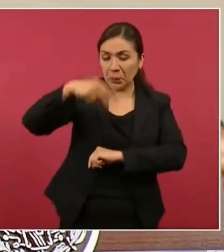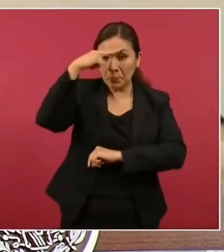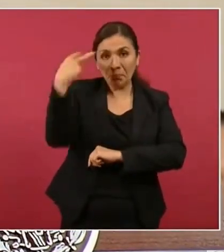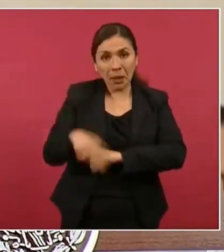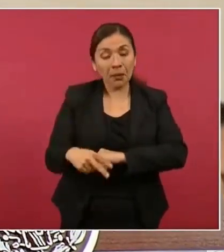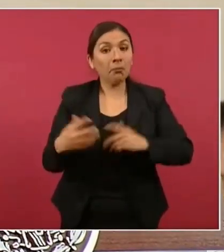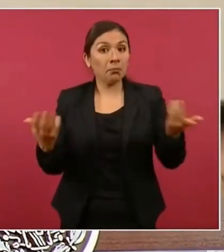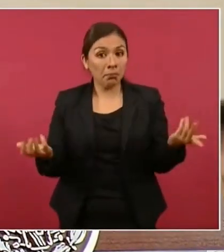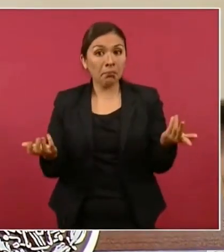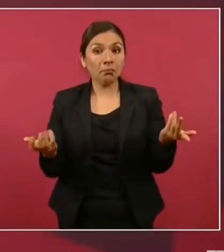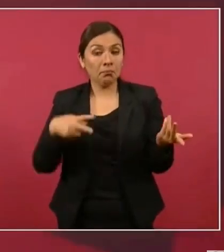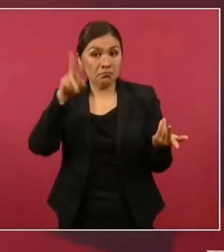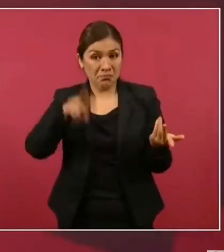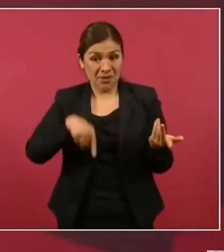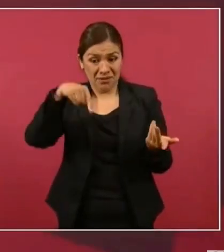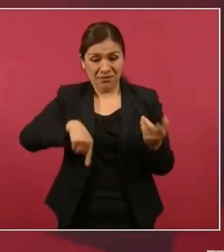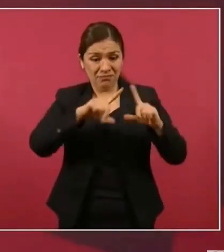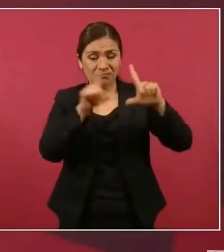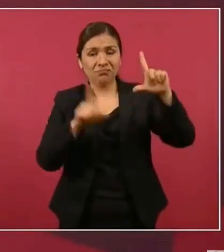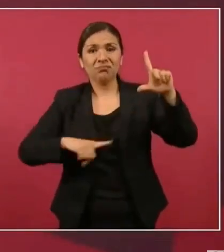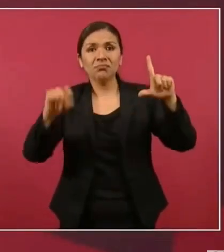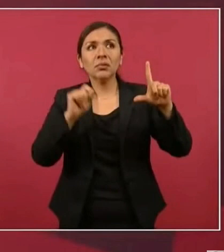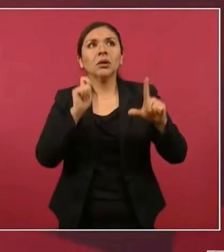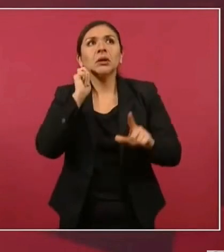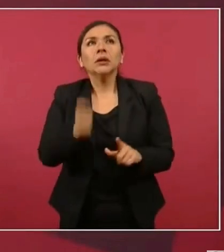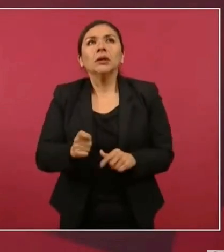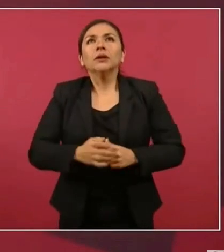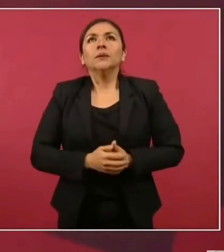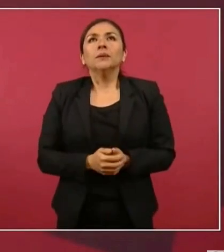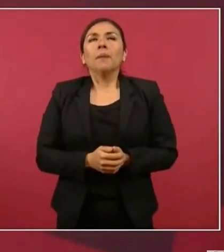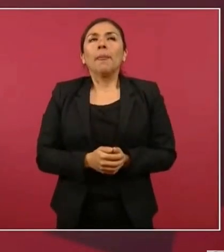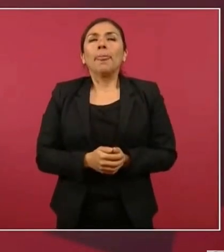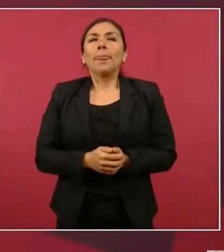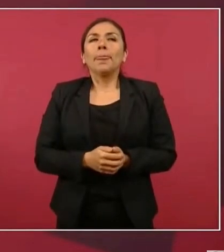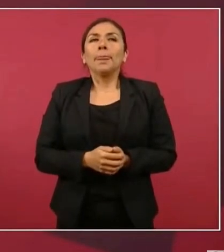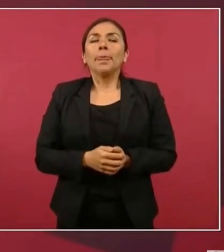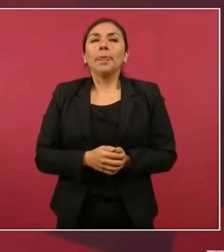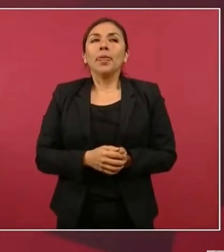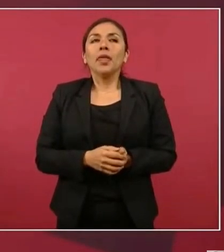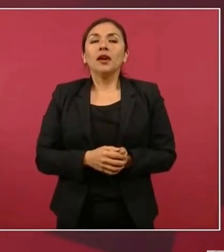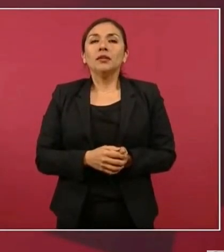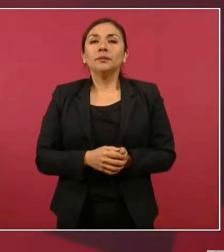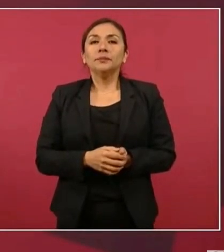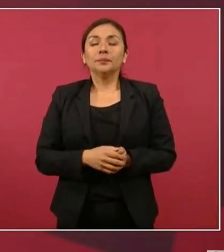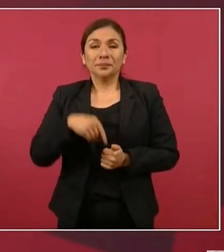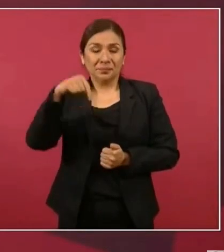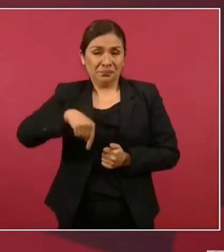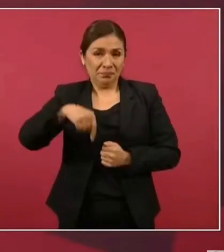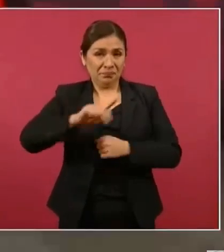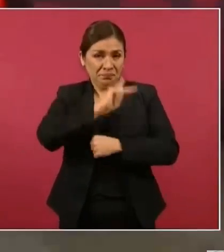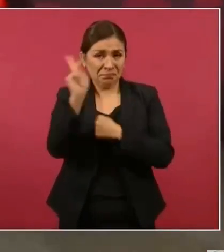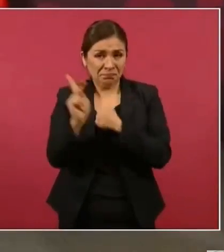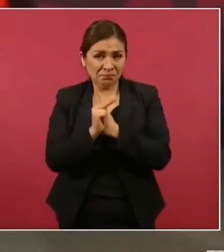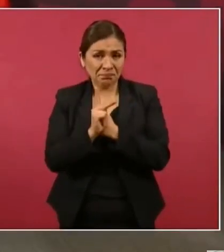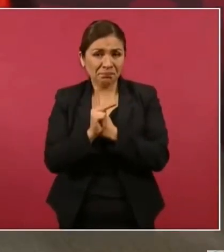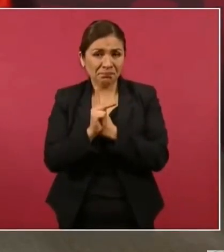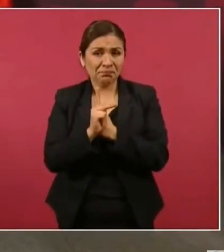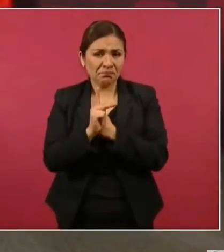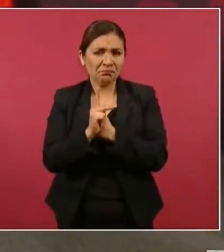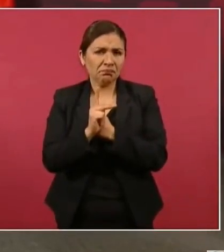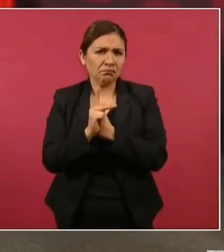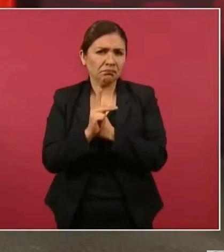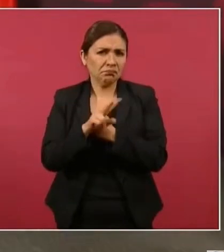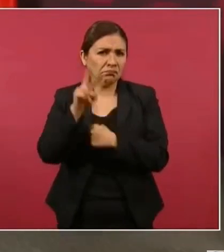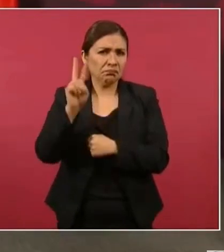México es de los países, si